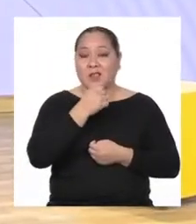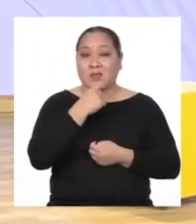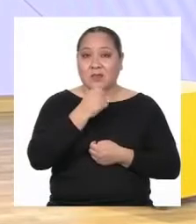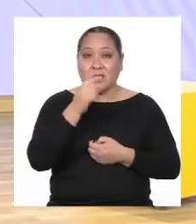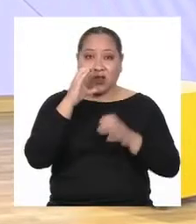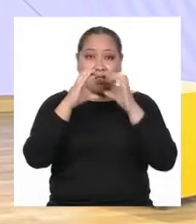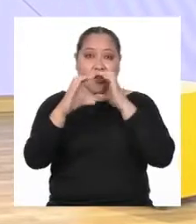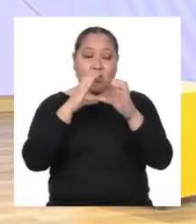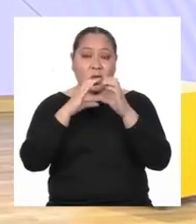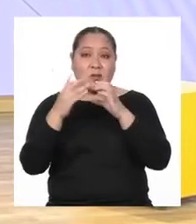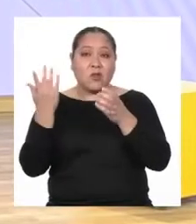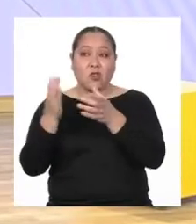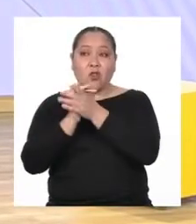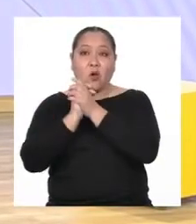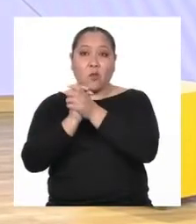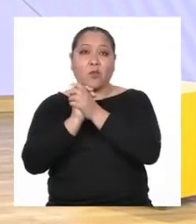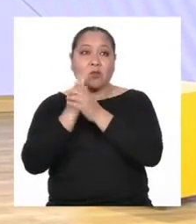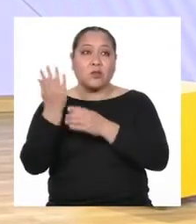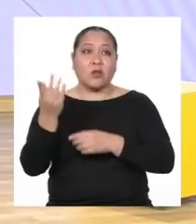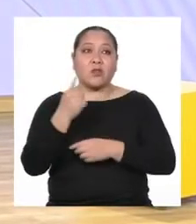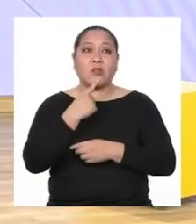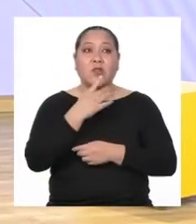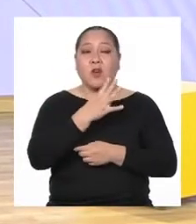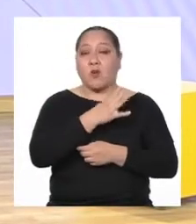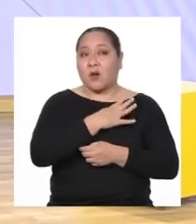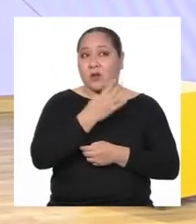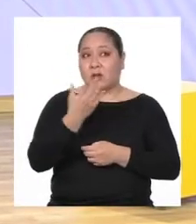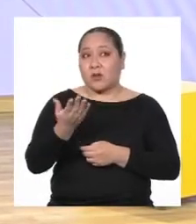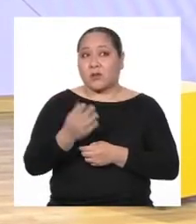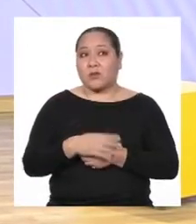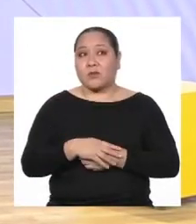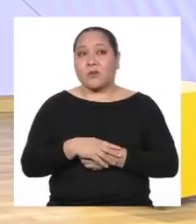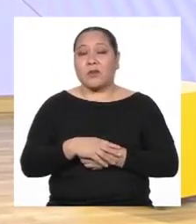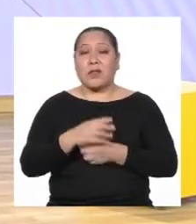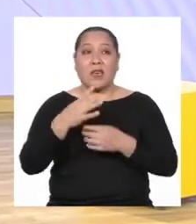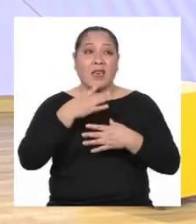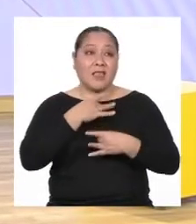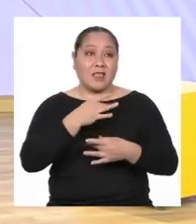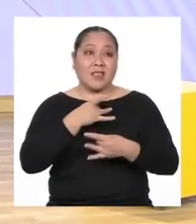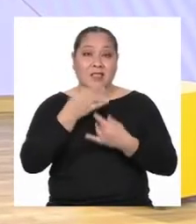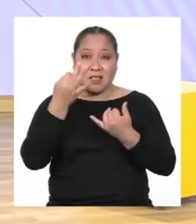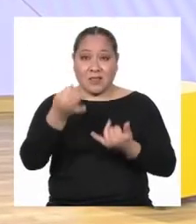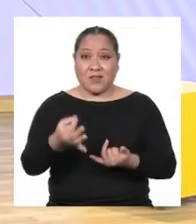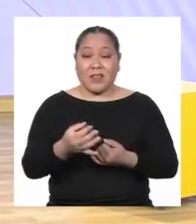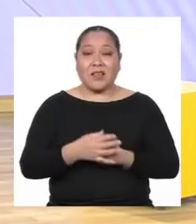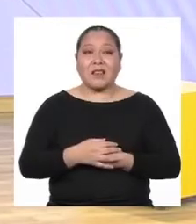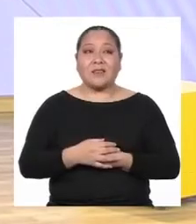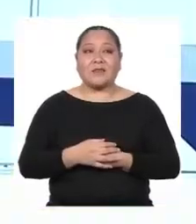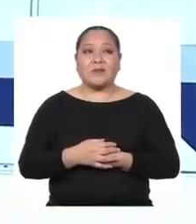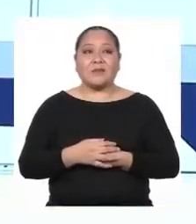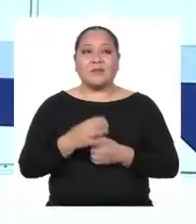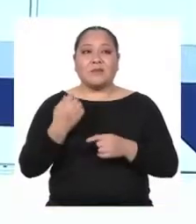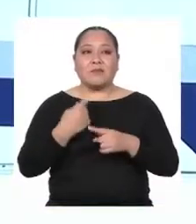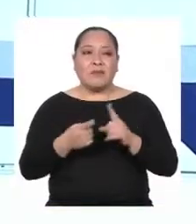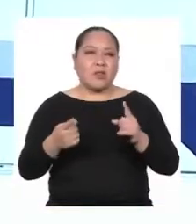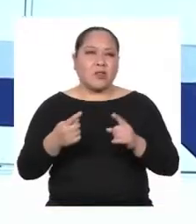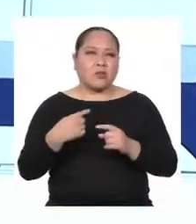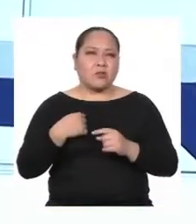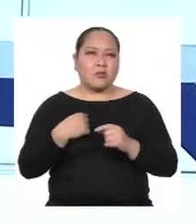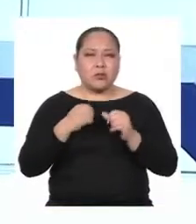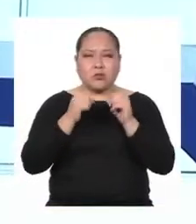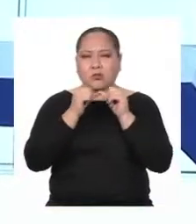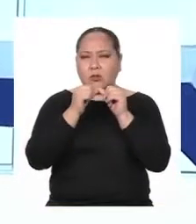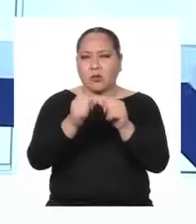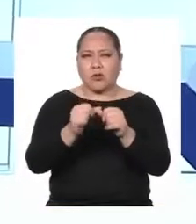lo que conversamos con las chicas y chicos de cuarto de secundaria? Bastante interesante, ¿no? Pero aún tengo muchas